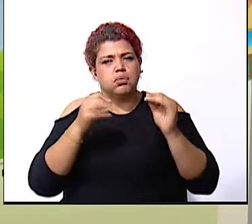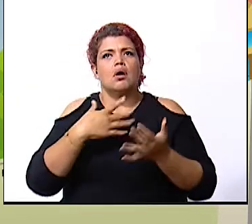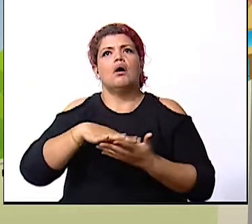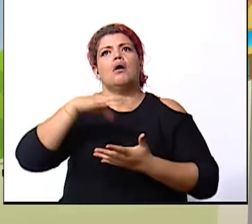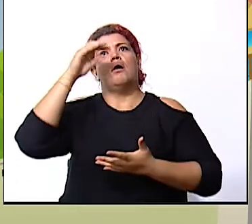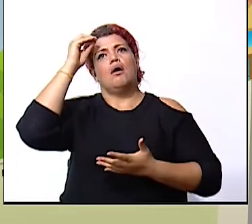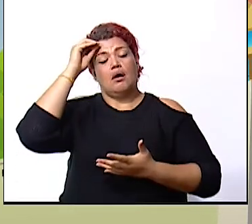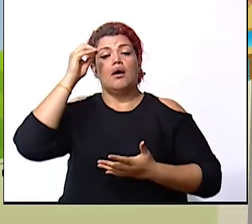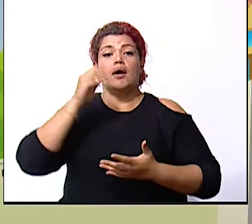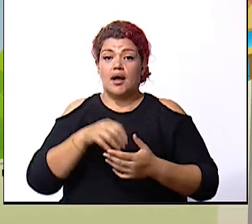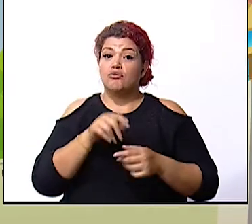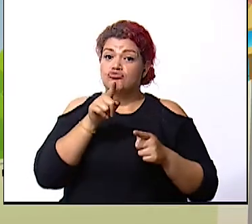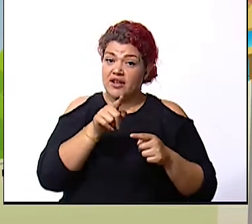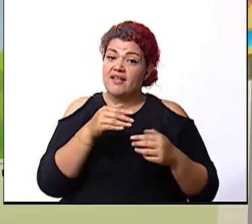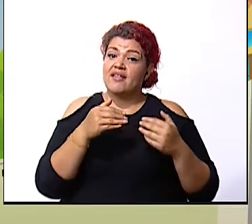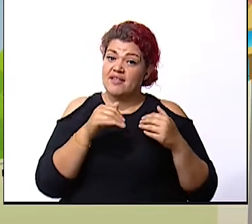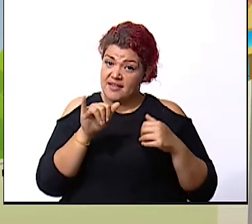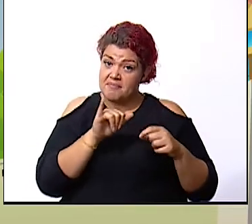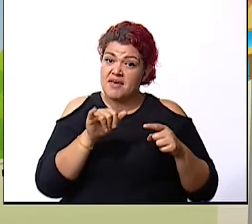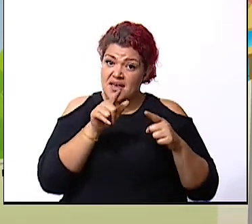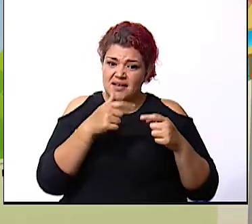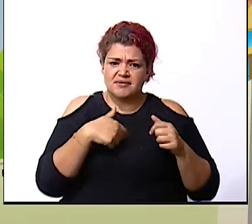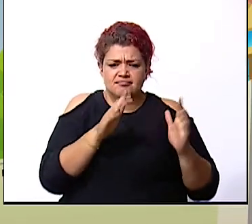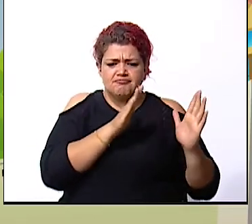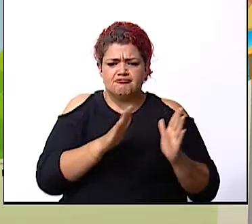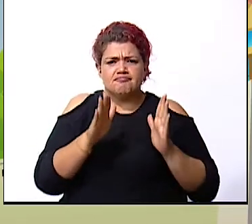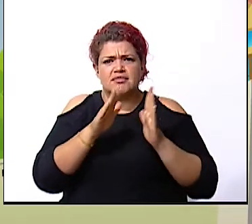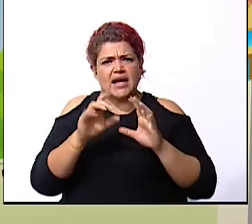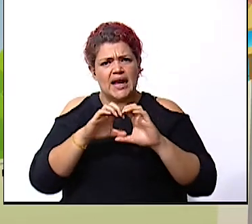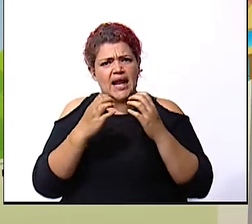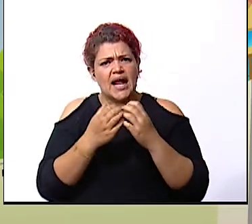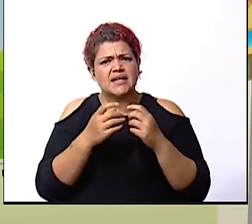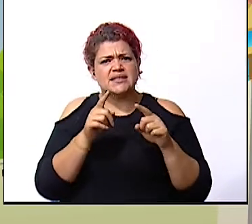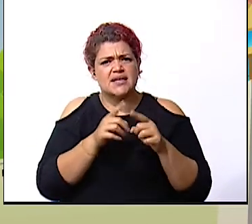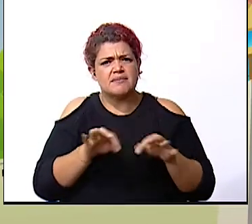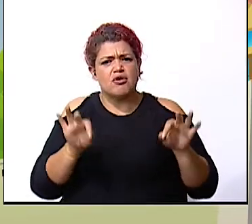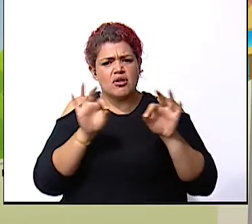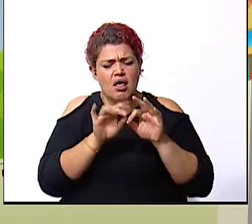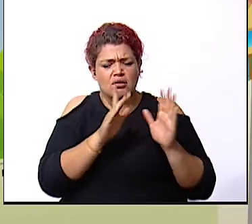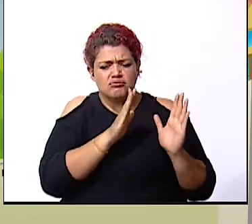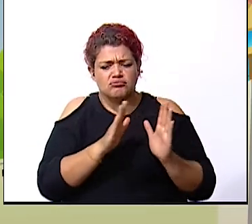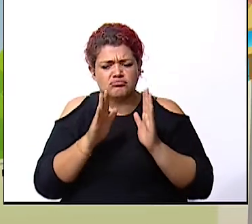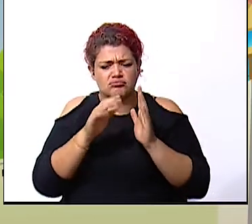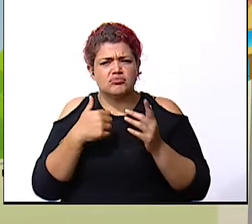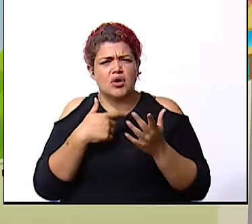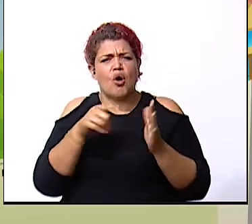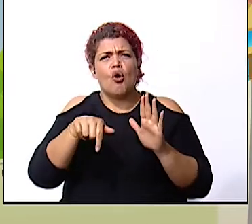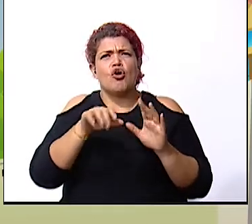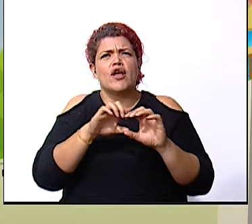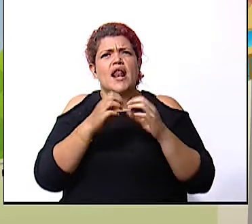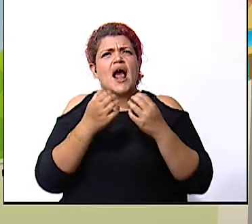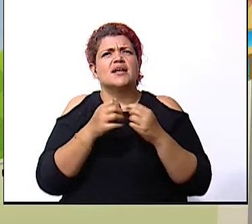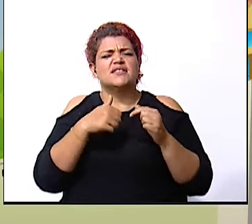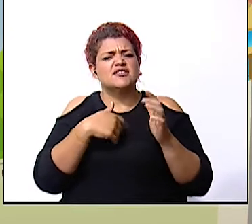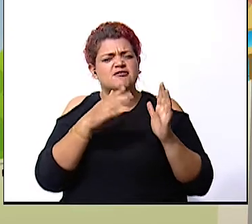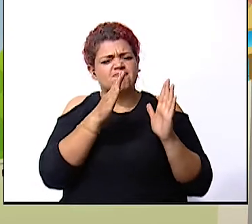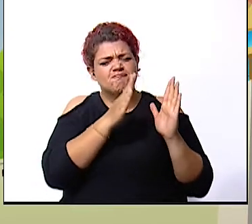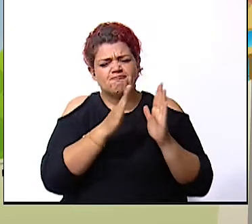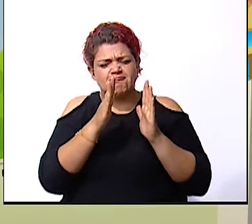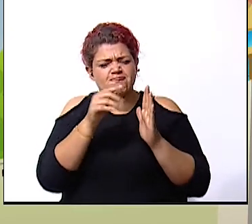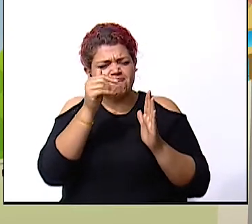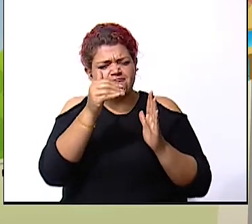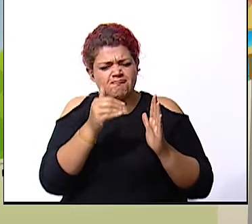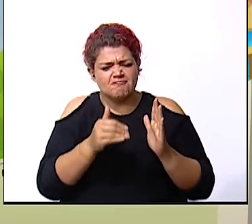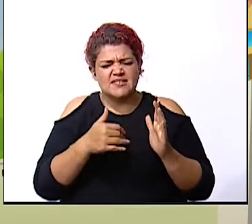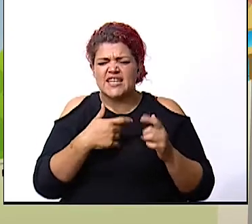que tenemos que organizar nuestra clase que es muy importante vamos a planificar nuestra clase que necesitamos el día de